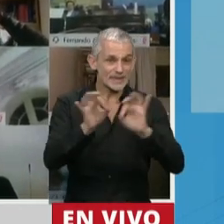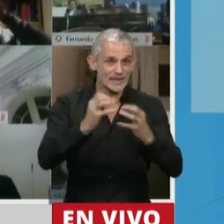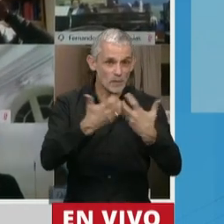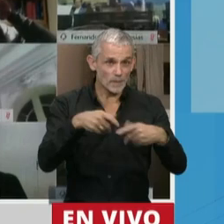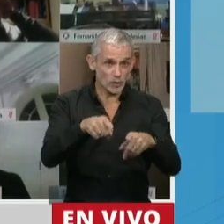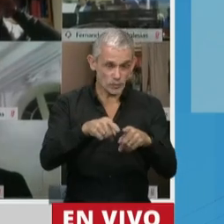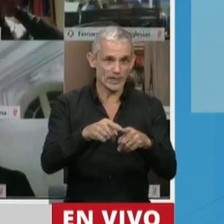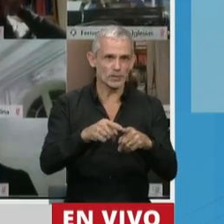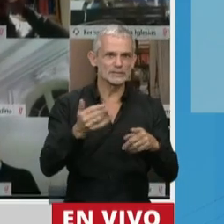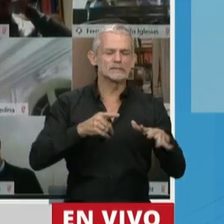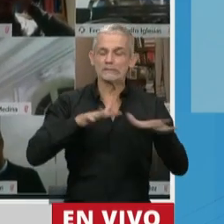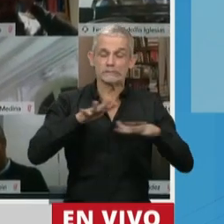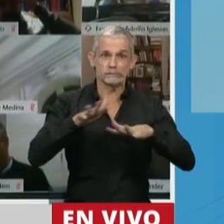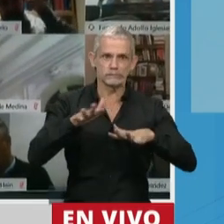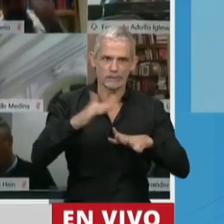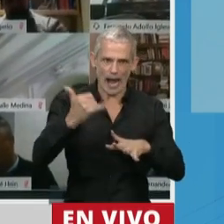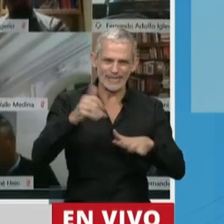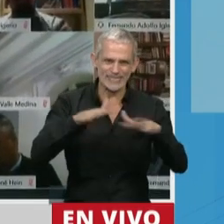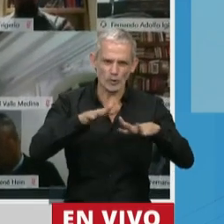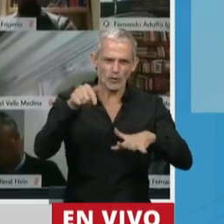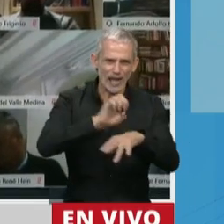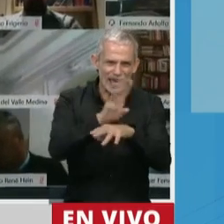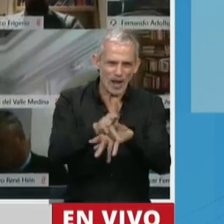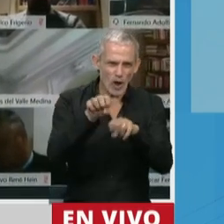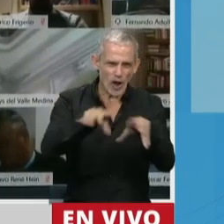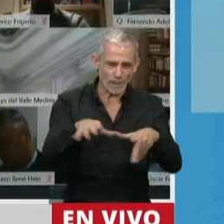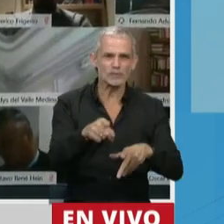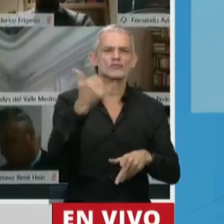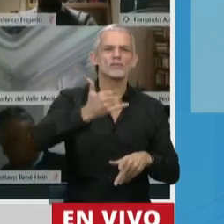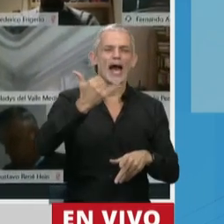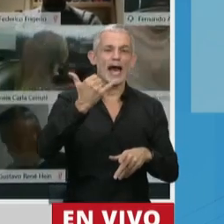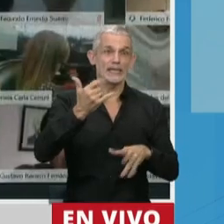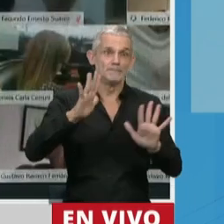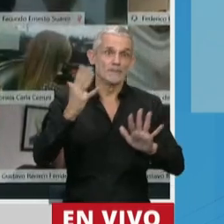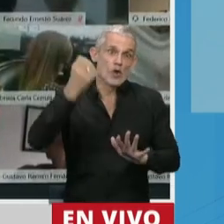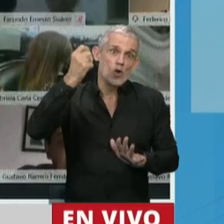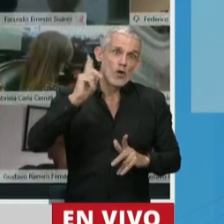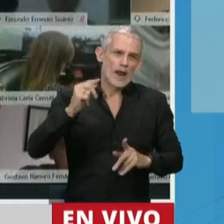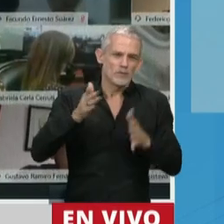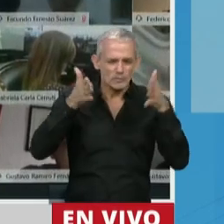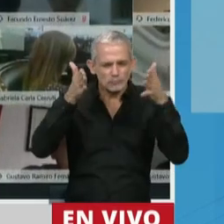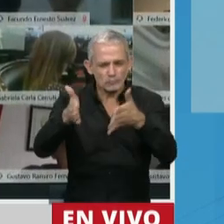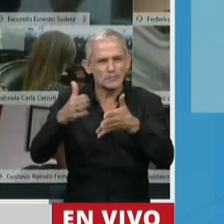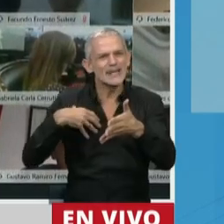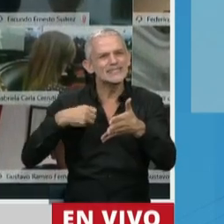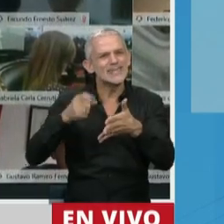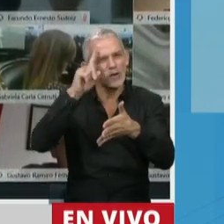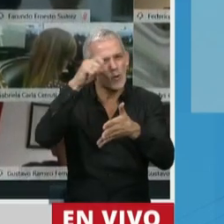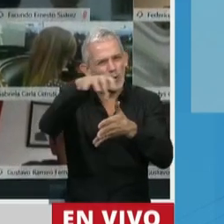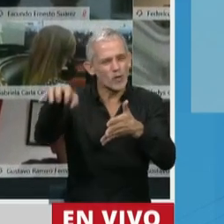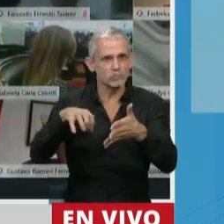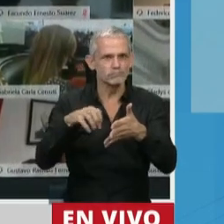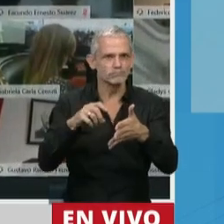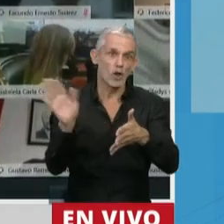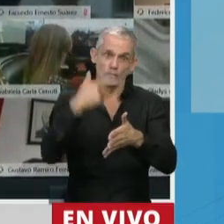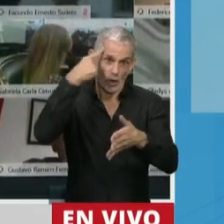que a partir de la crisis que estamos atravesando, hemos logrado, por lo menos en el área de salud, entre todos, ponernos